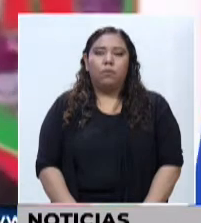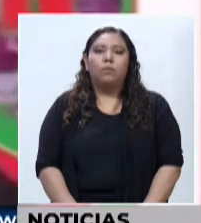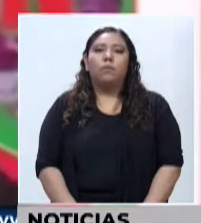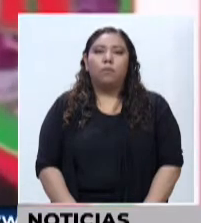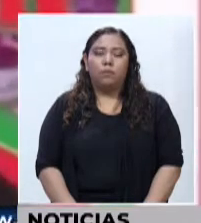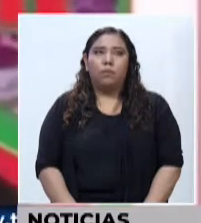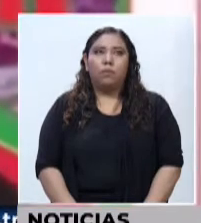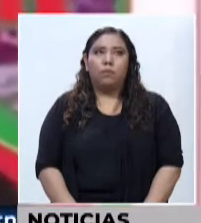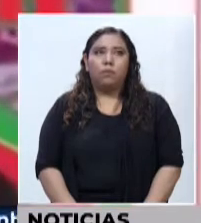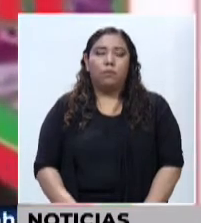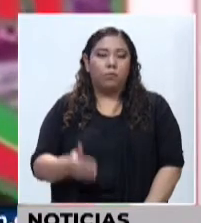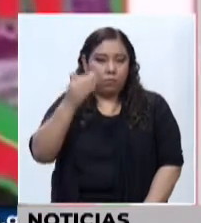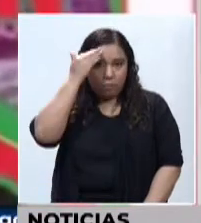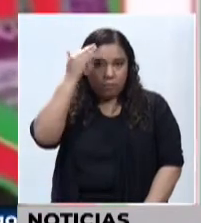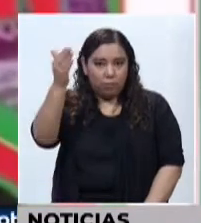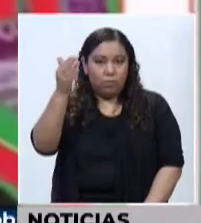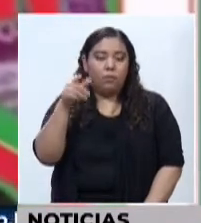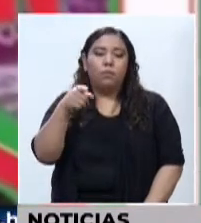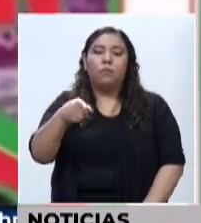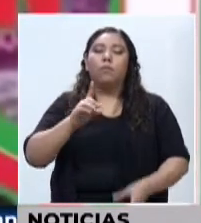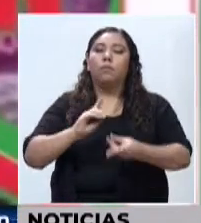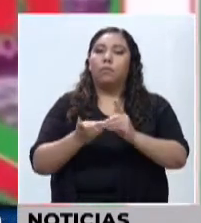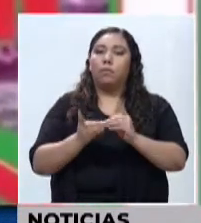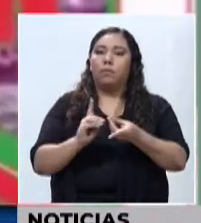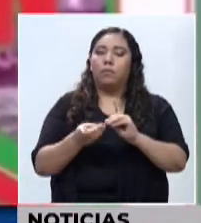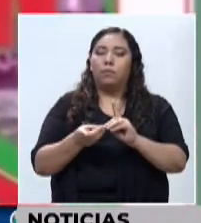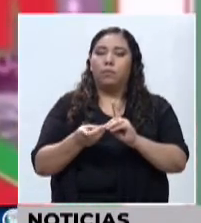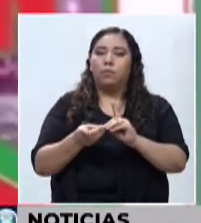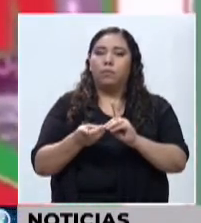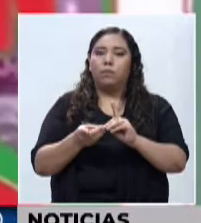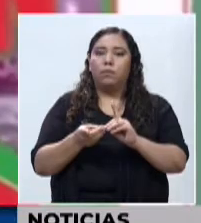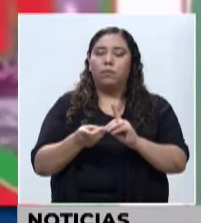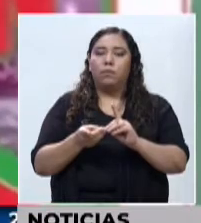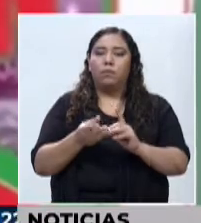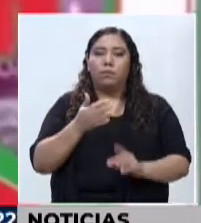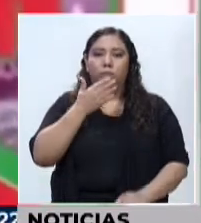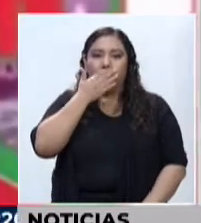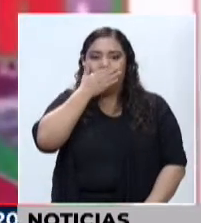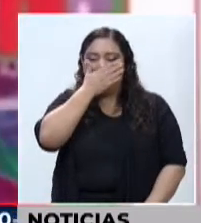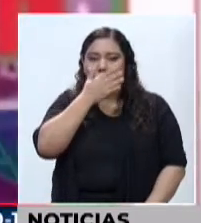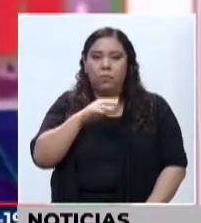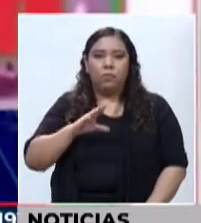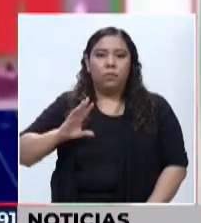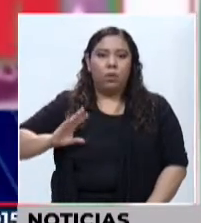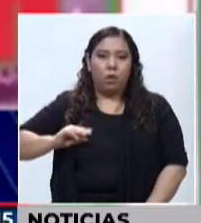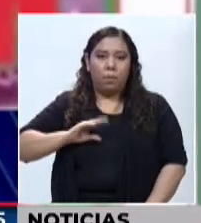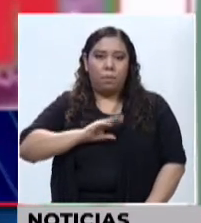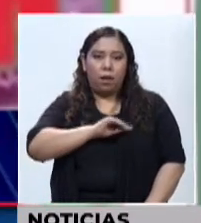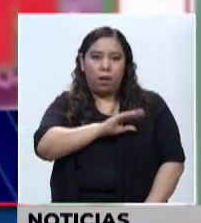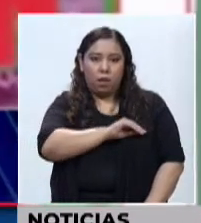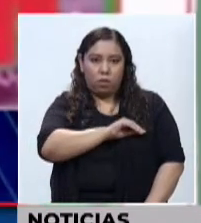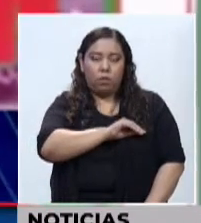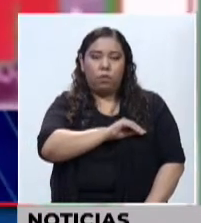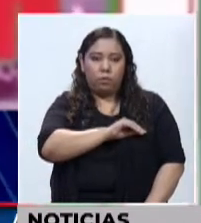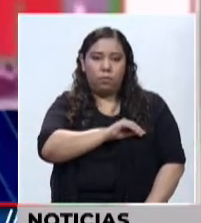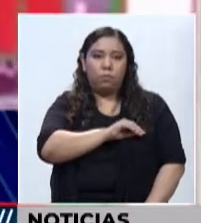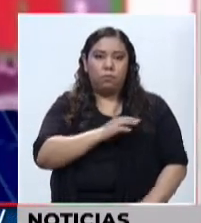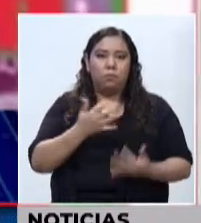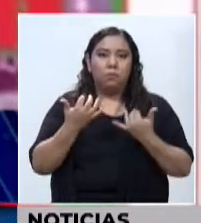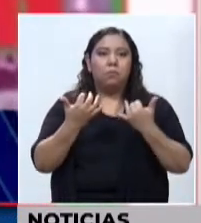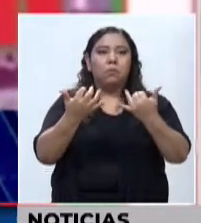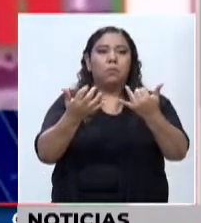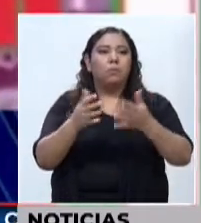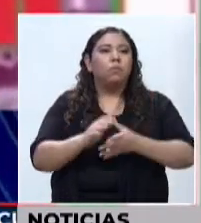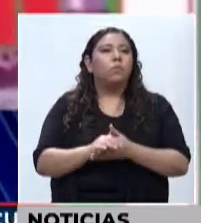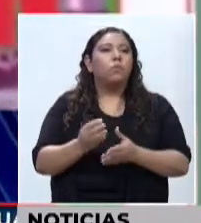Muy buenas, les saluda Giovanni Gómez y estos son los deportes. El Club Deportivo Baratón realizó su asamblea ordinaria para elegir la